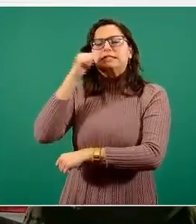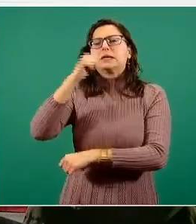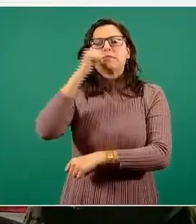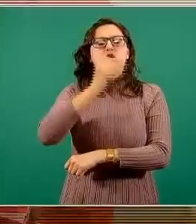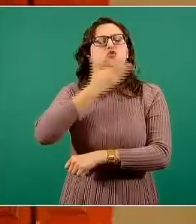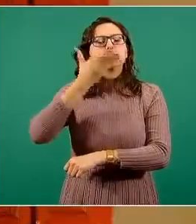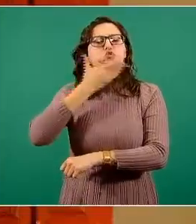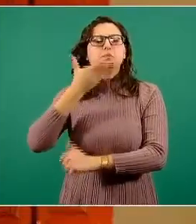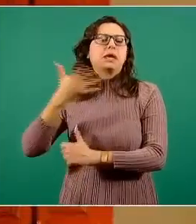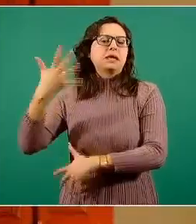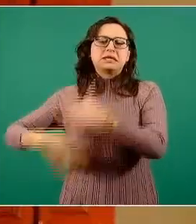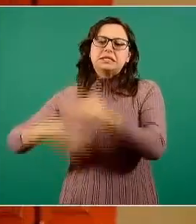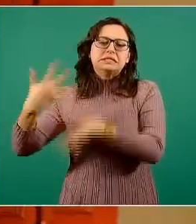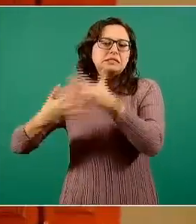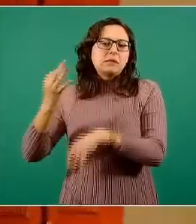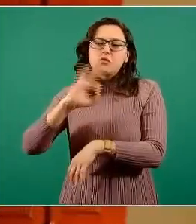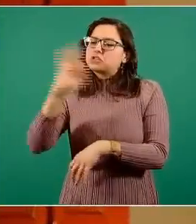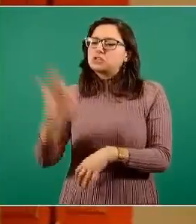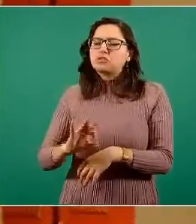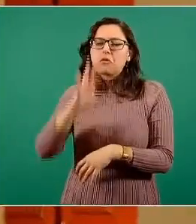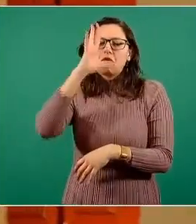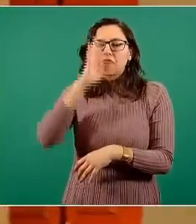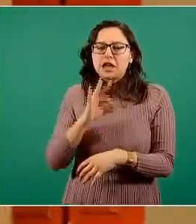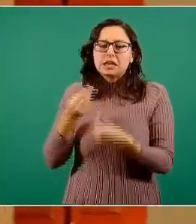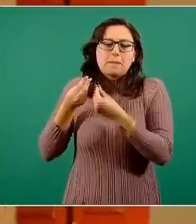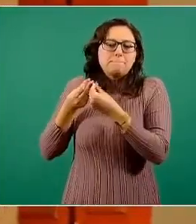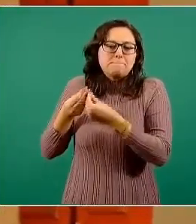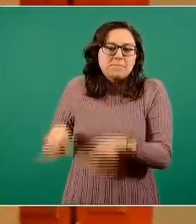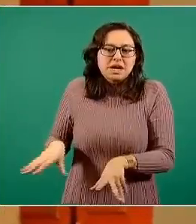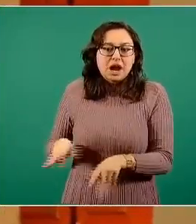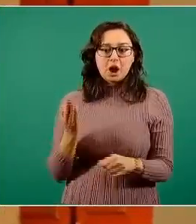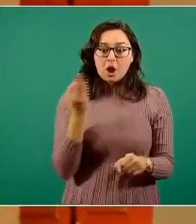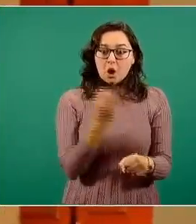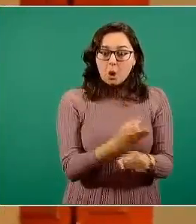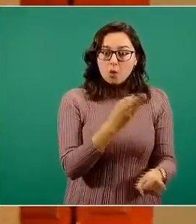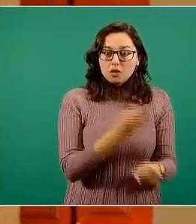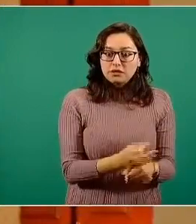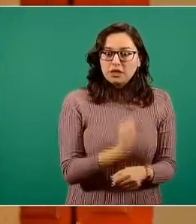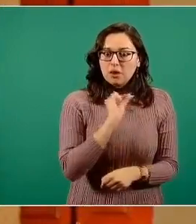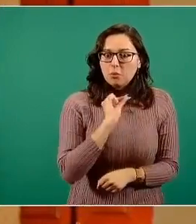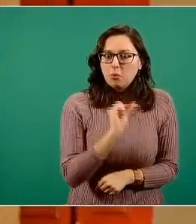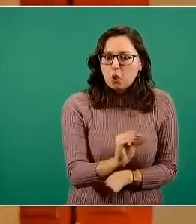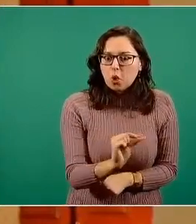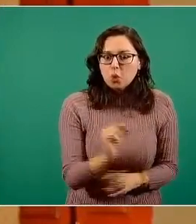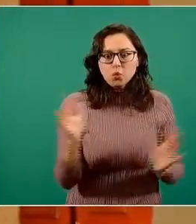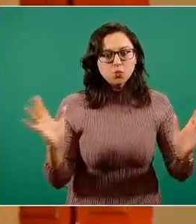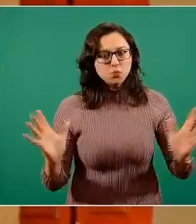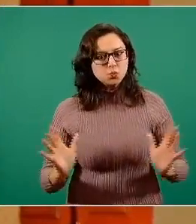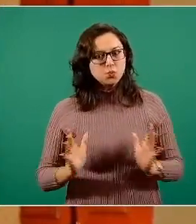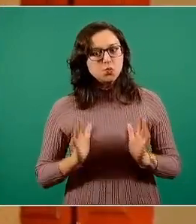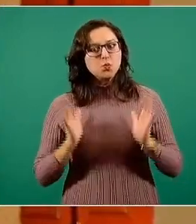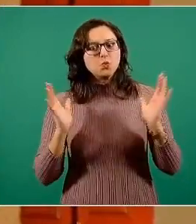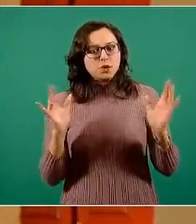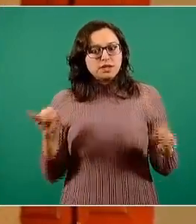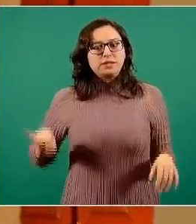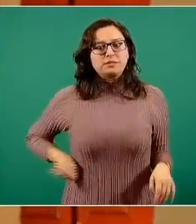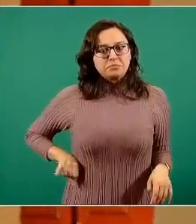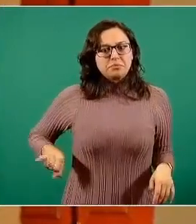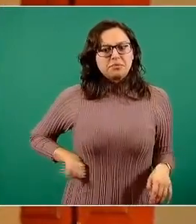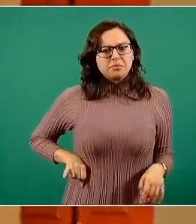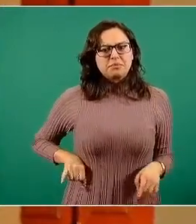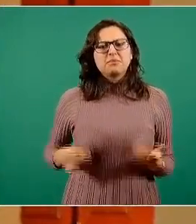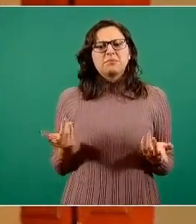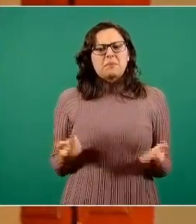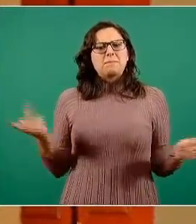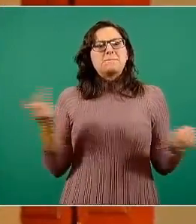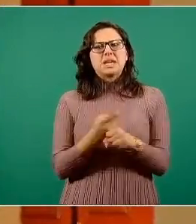por ciento de las dosis de vacuna. Y esto llama mucho la atención. Hemos iniciado ya un rastreo de qué pasaba